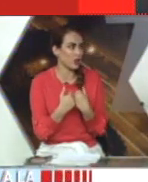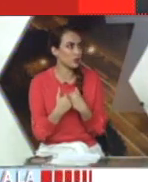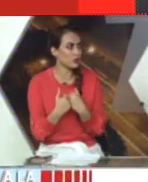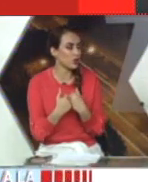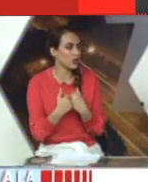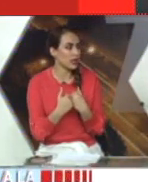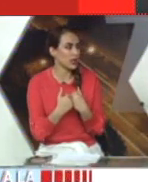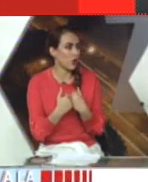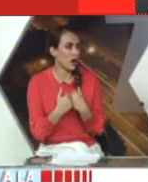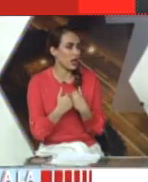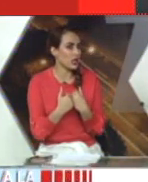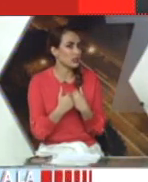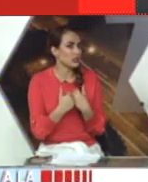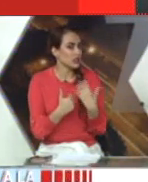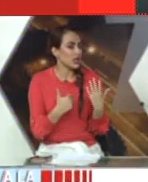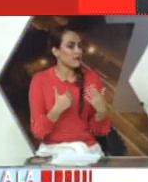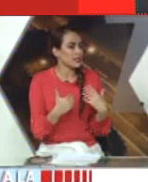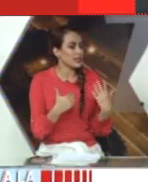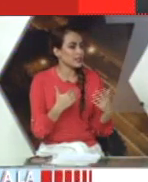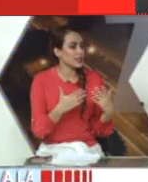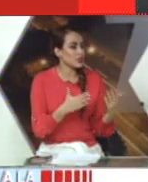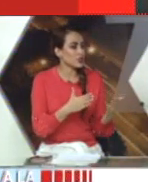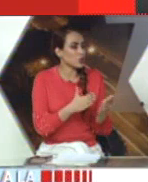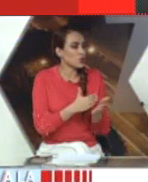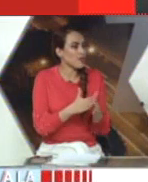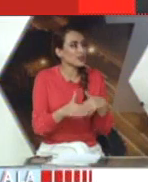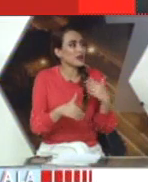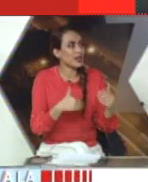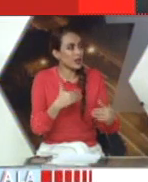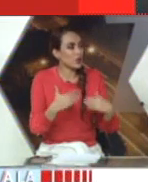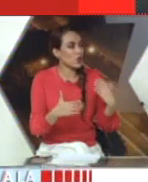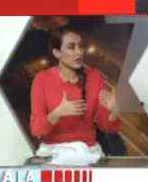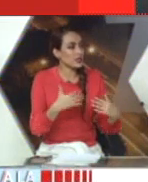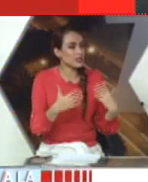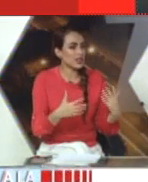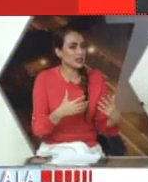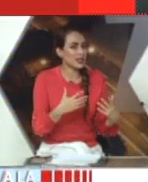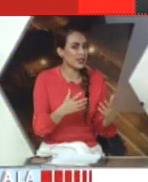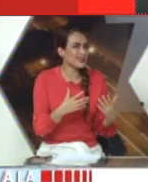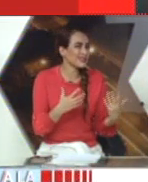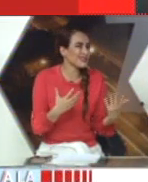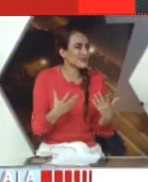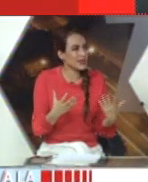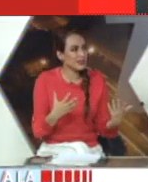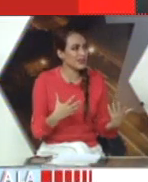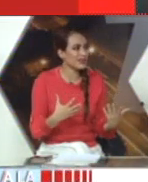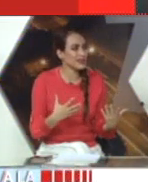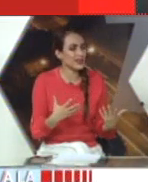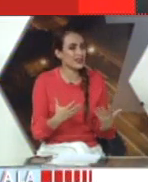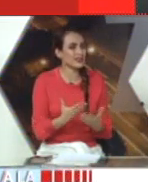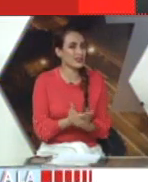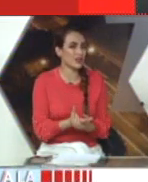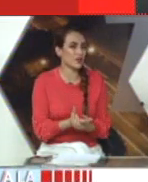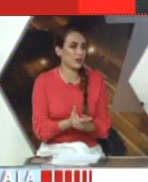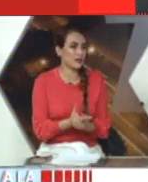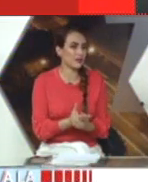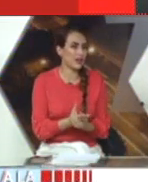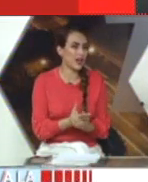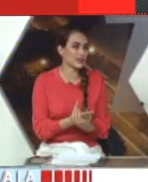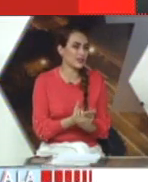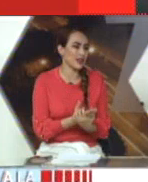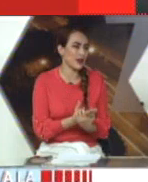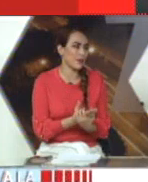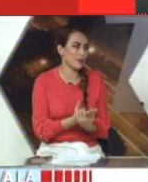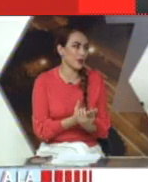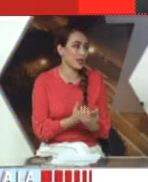vista de un alumno, en el cual al final si tú no vas variando con esas didácticas, pierdes el interés y obviamente